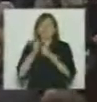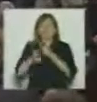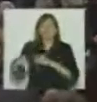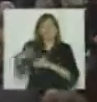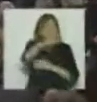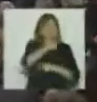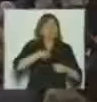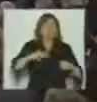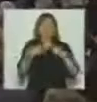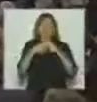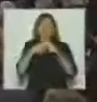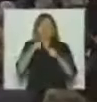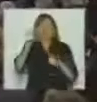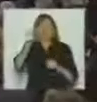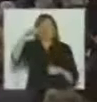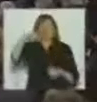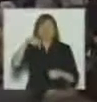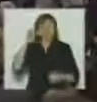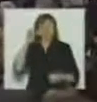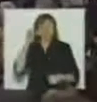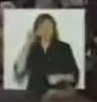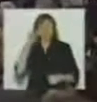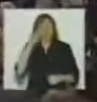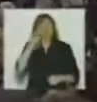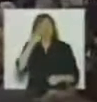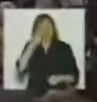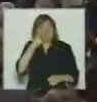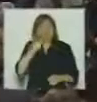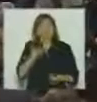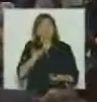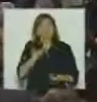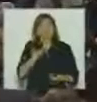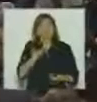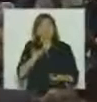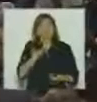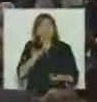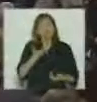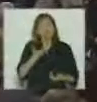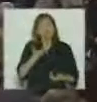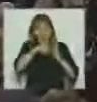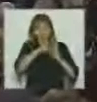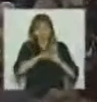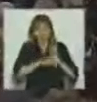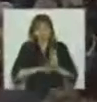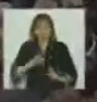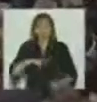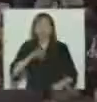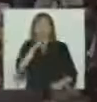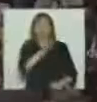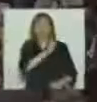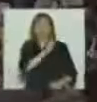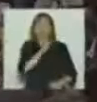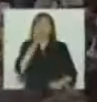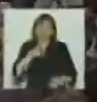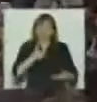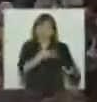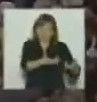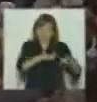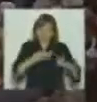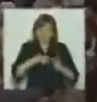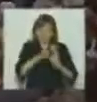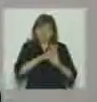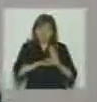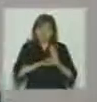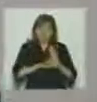no gubernamentales, provincias y universidades sin fines de lucro. Esto también es trabajo para nuestros actores, para